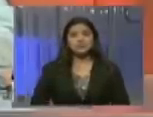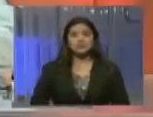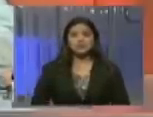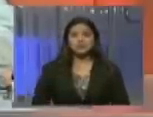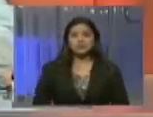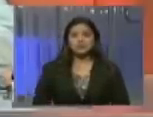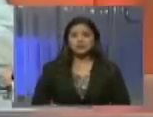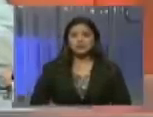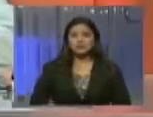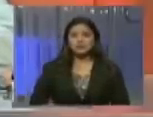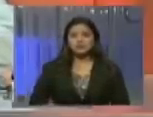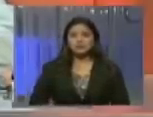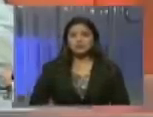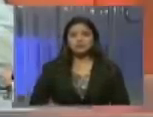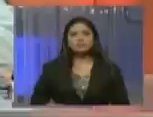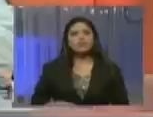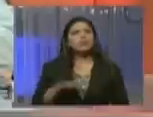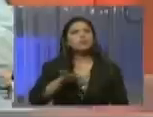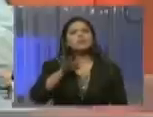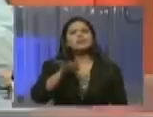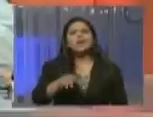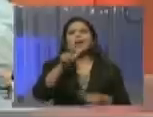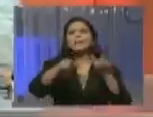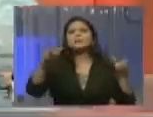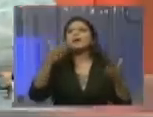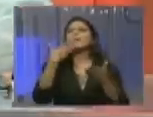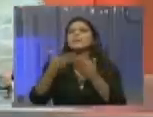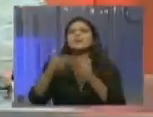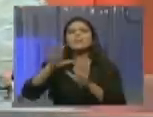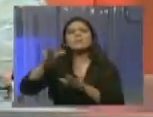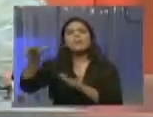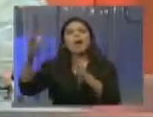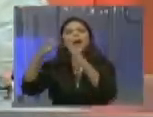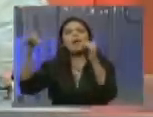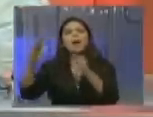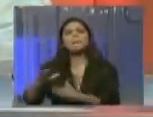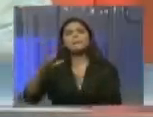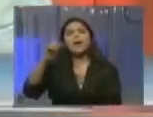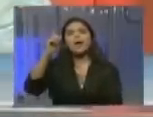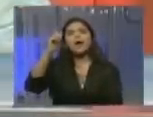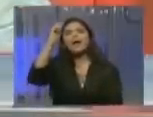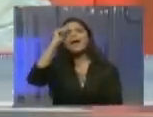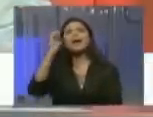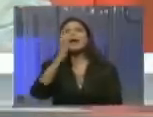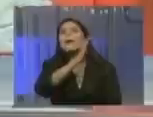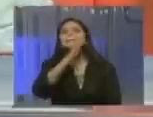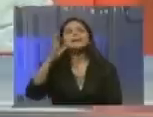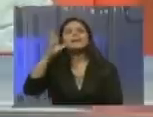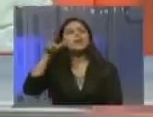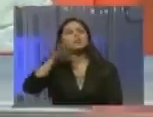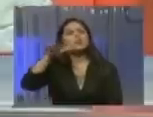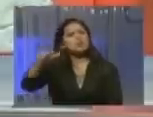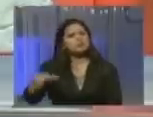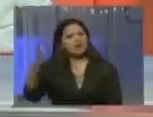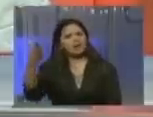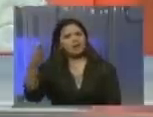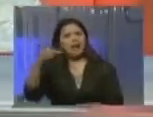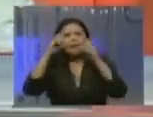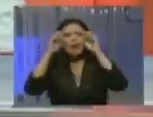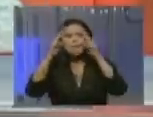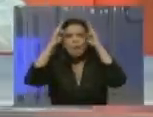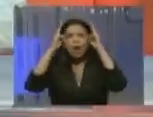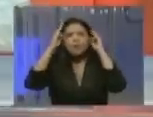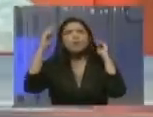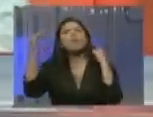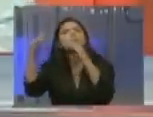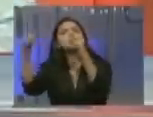¿Dónde están los que pidieron la intervención a Libia? ¿El Capriles de Libia dónde está? ¿Dónde está Ramos Alú de Libia?